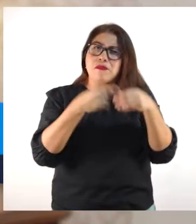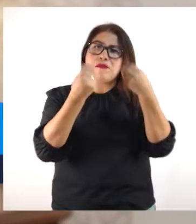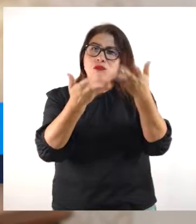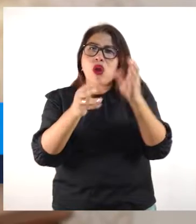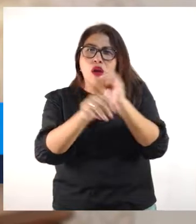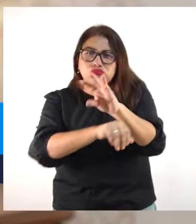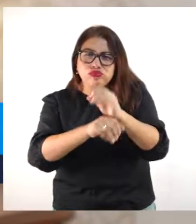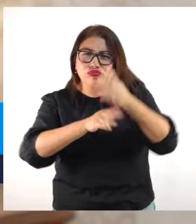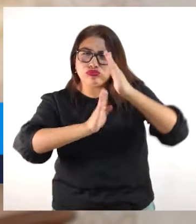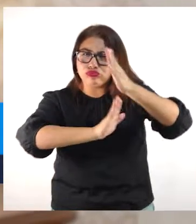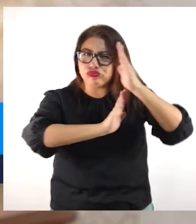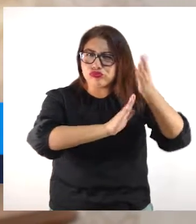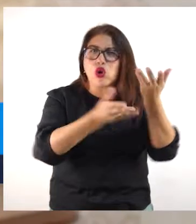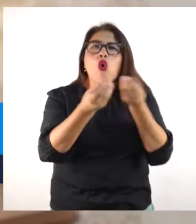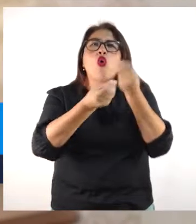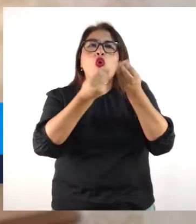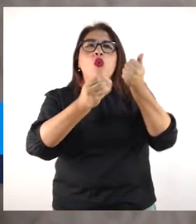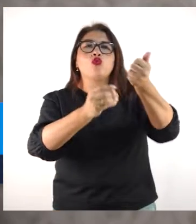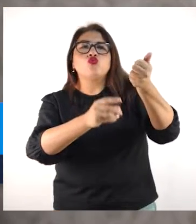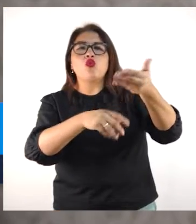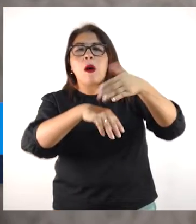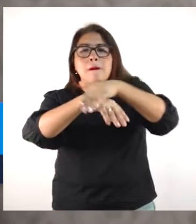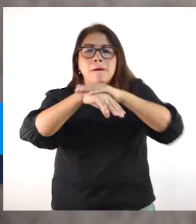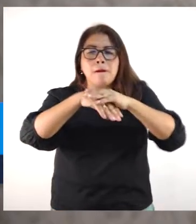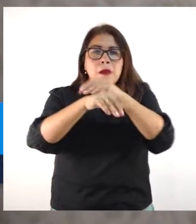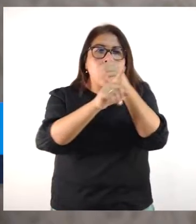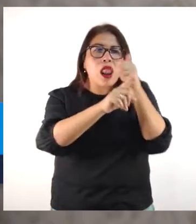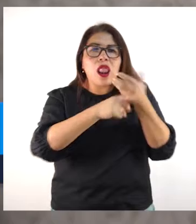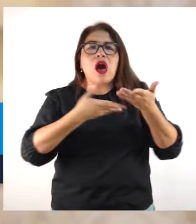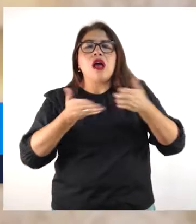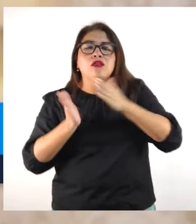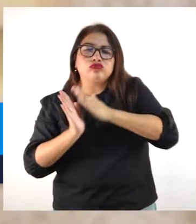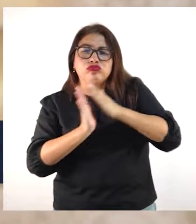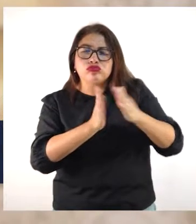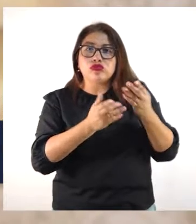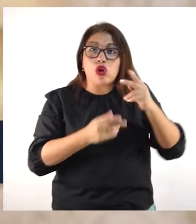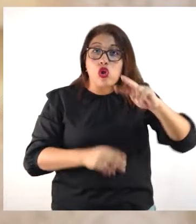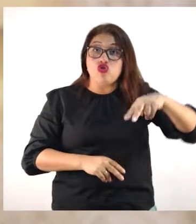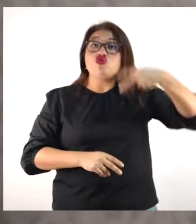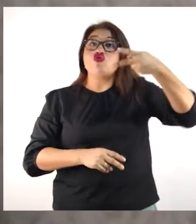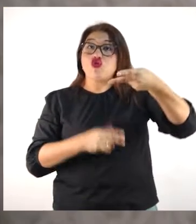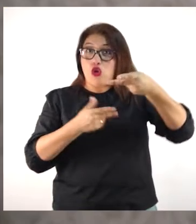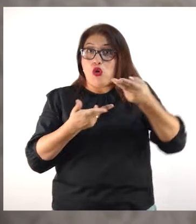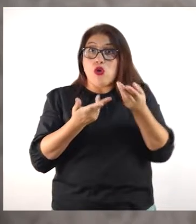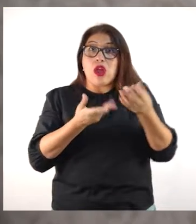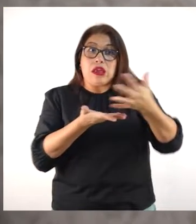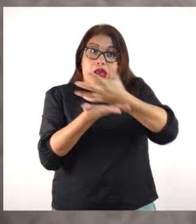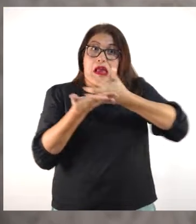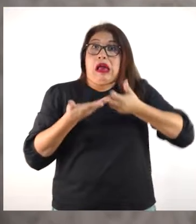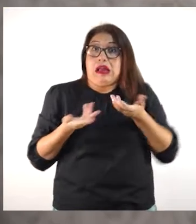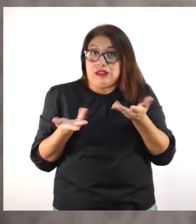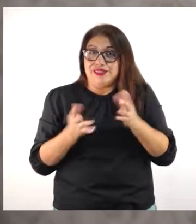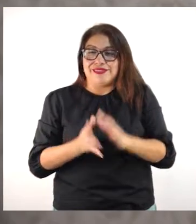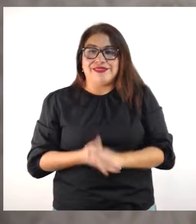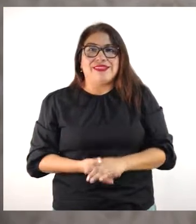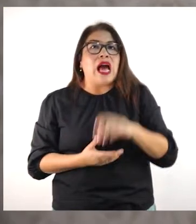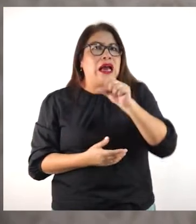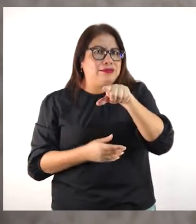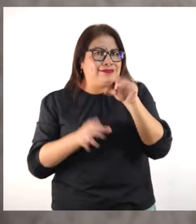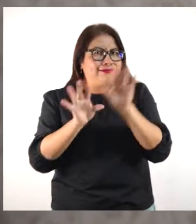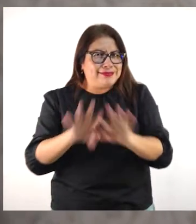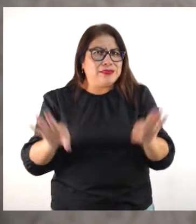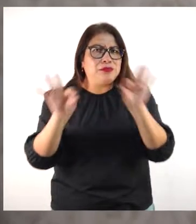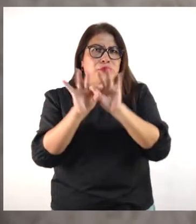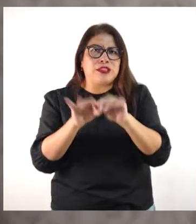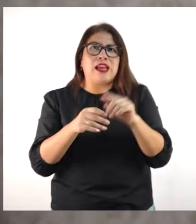para la mejora de los planes de negocios. Eso es importante. una doble ganancia. Claro, eso es importante. Primero, la